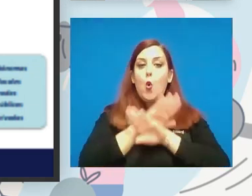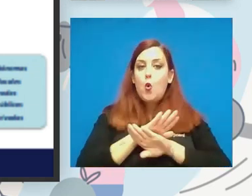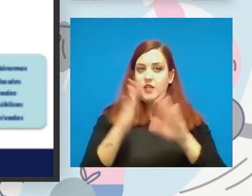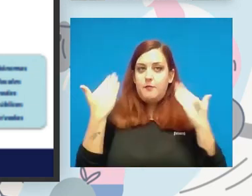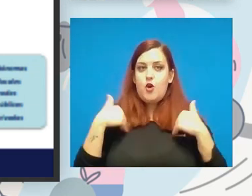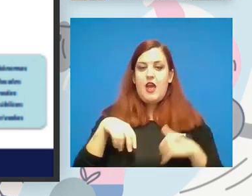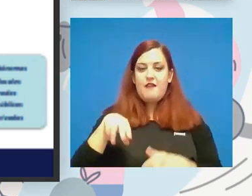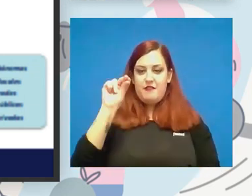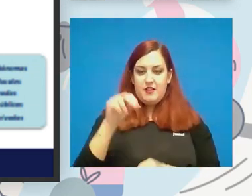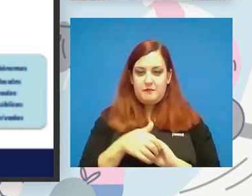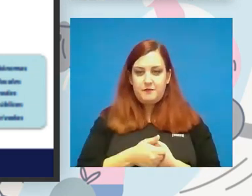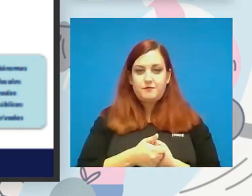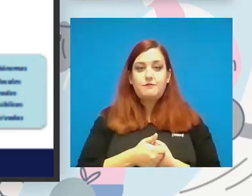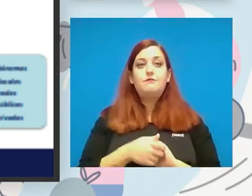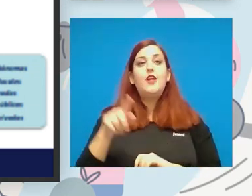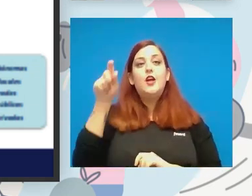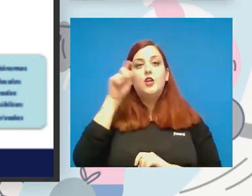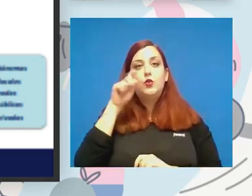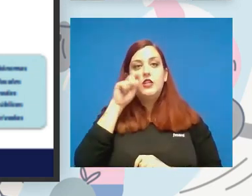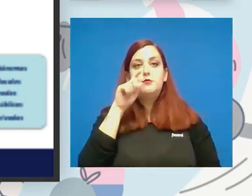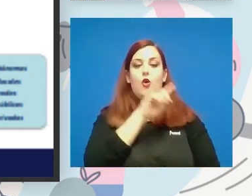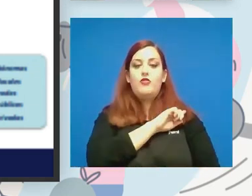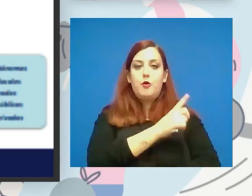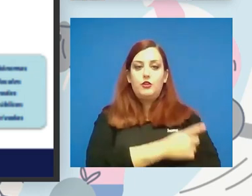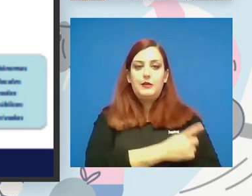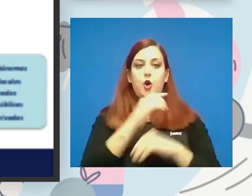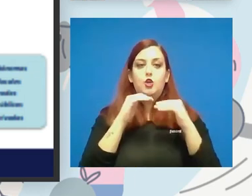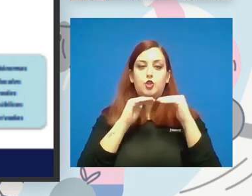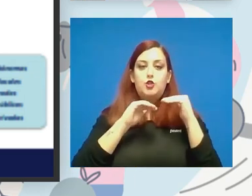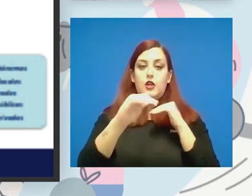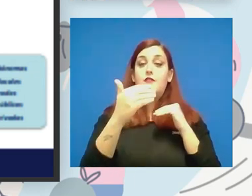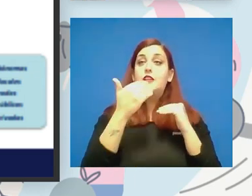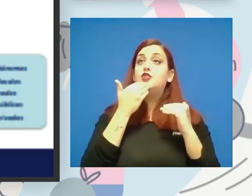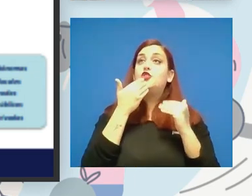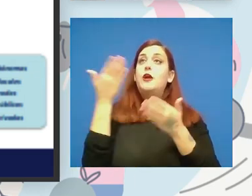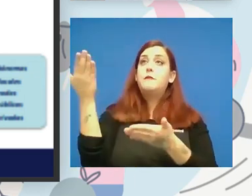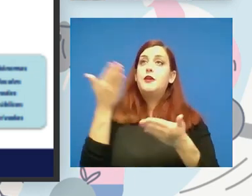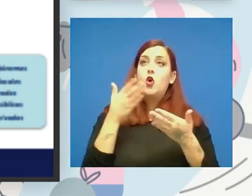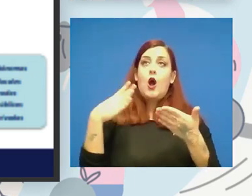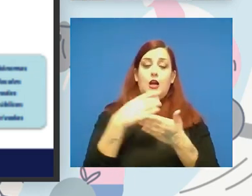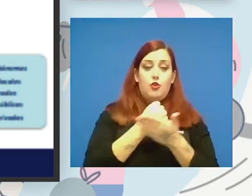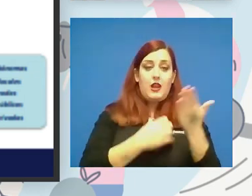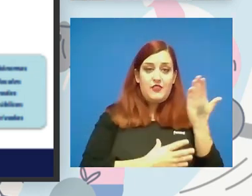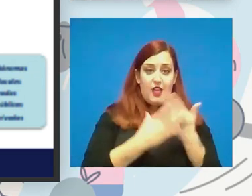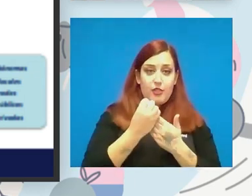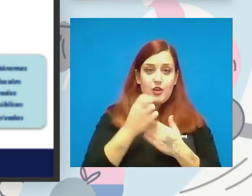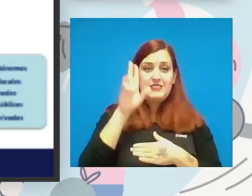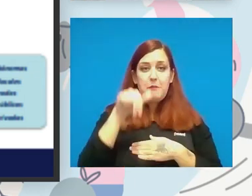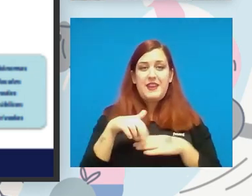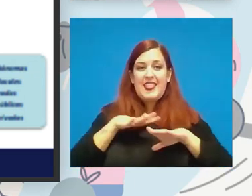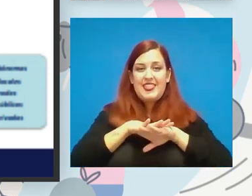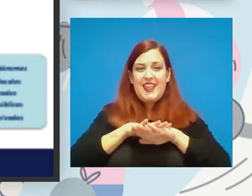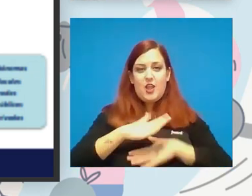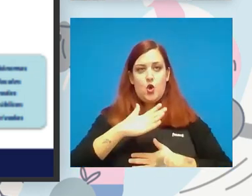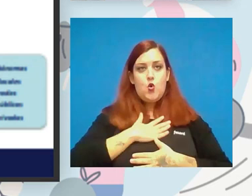la última es turismo deportivo sostenible que yo invito a todas las administraciones públicas a todas las federaciones y a todo a todo el tejido nuestro